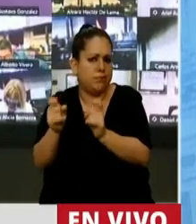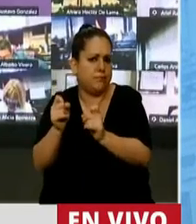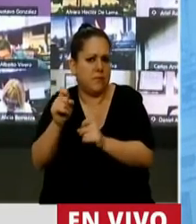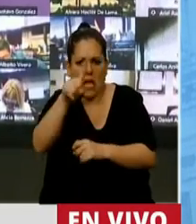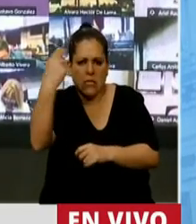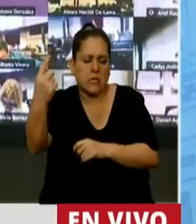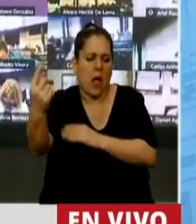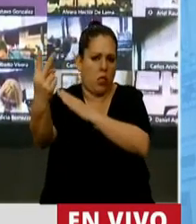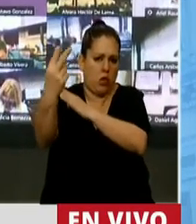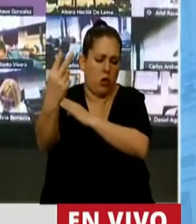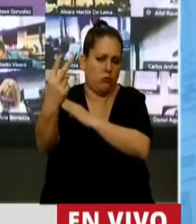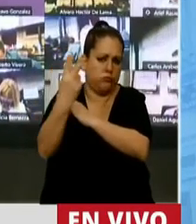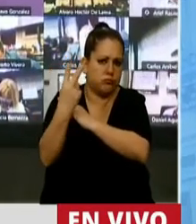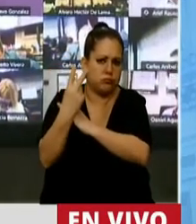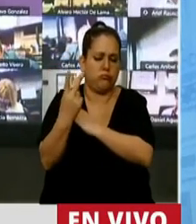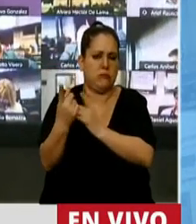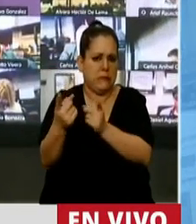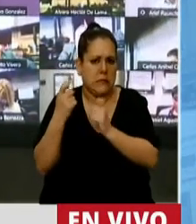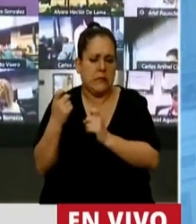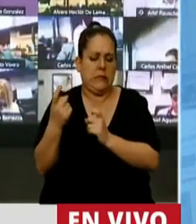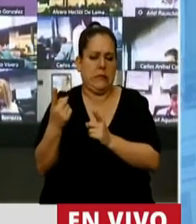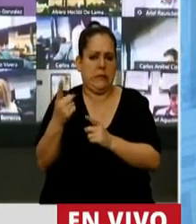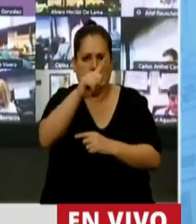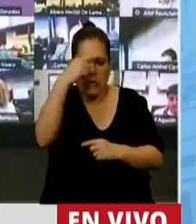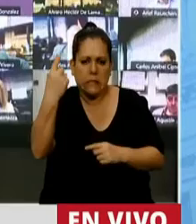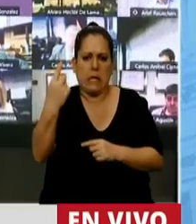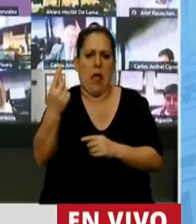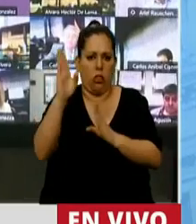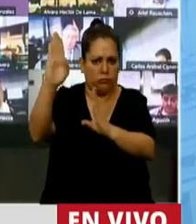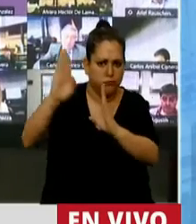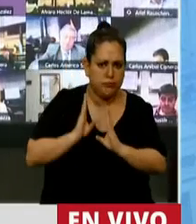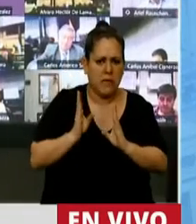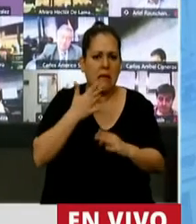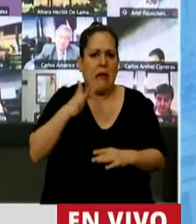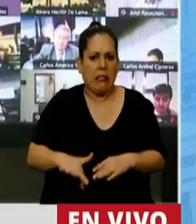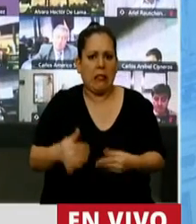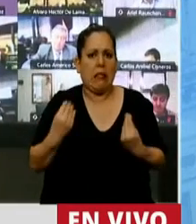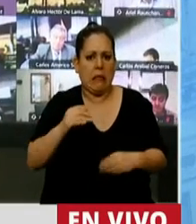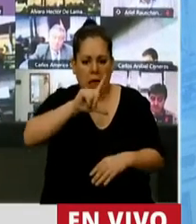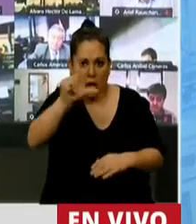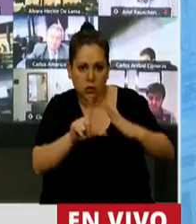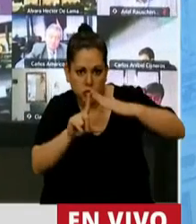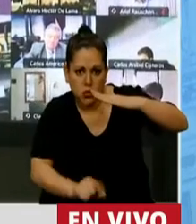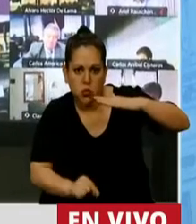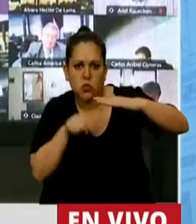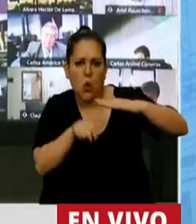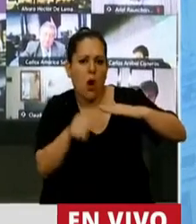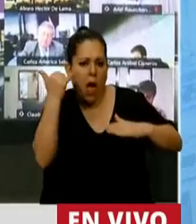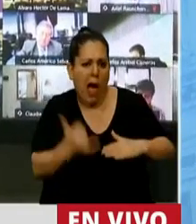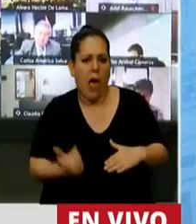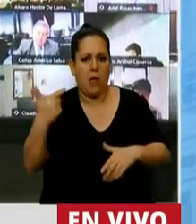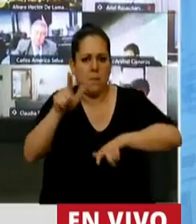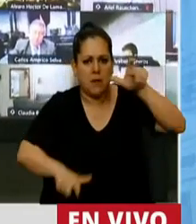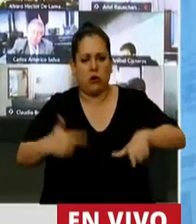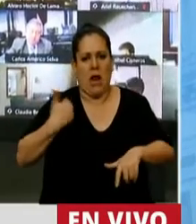necesita de ese Estado eficiente, de ese Estado Federal, que entienda que en el sur argentino hay argentinos